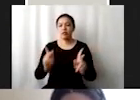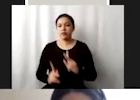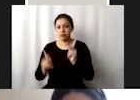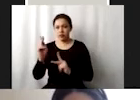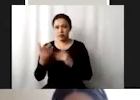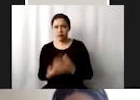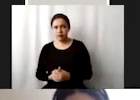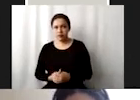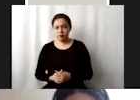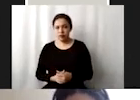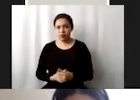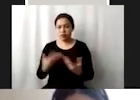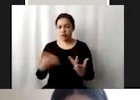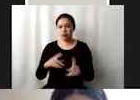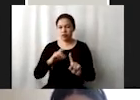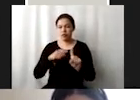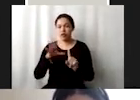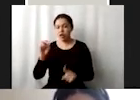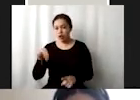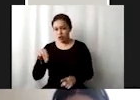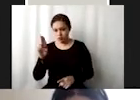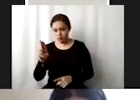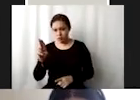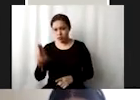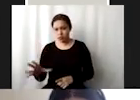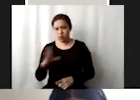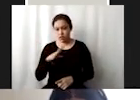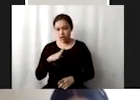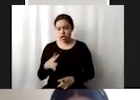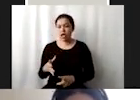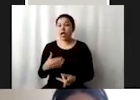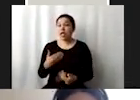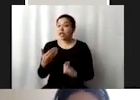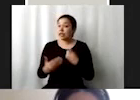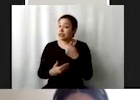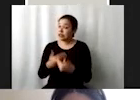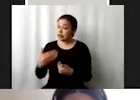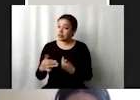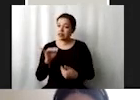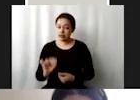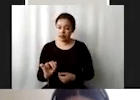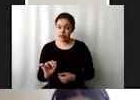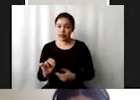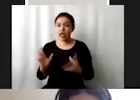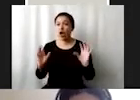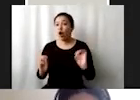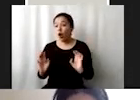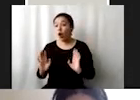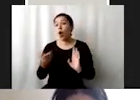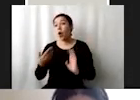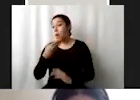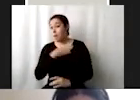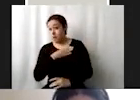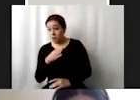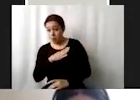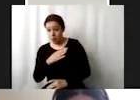finalmente las que la ONU sí considera como que hay progreso o van en buen camino pues son las